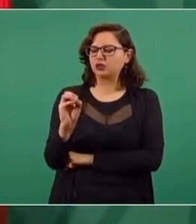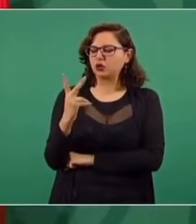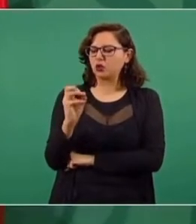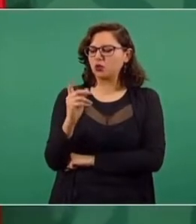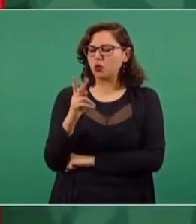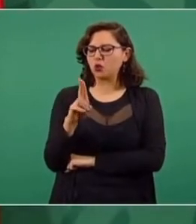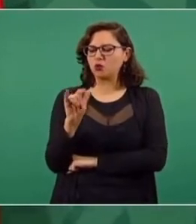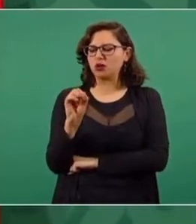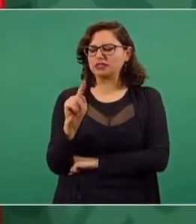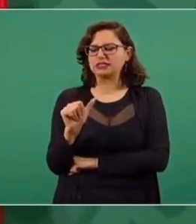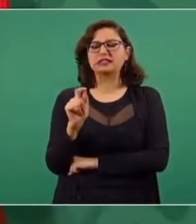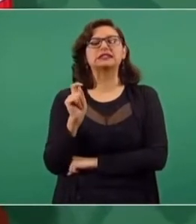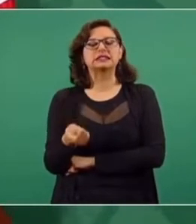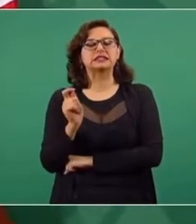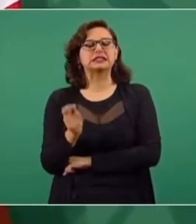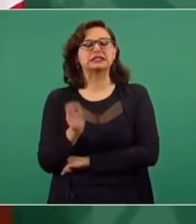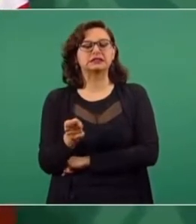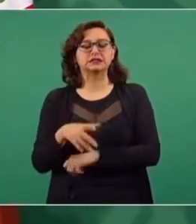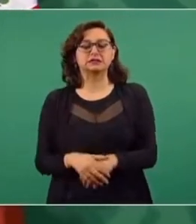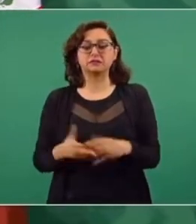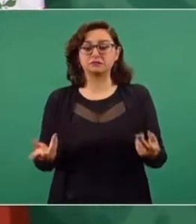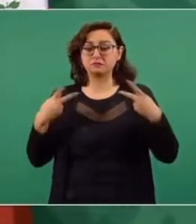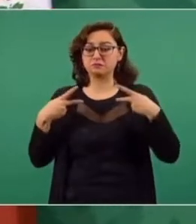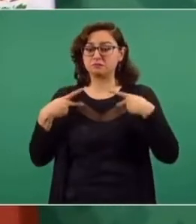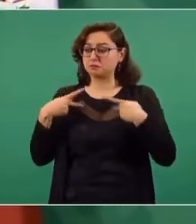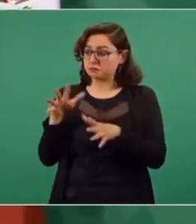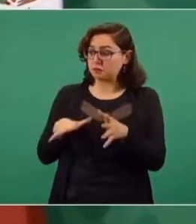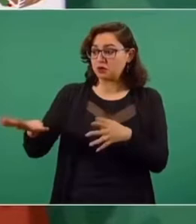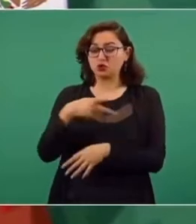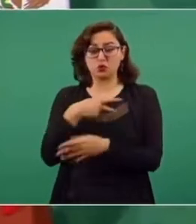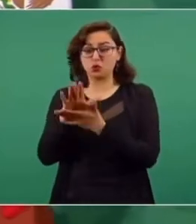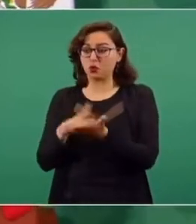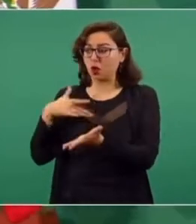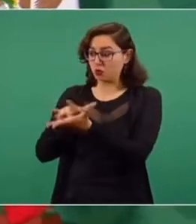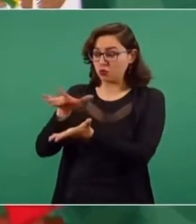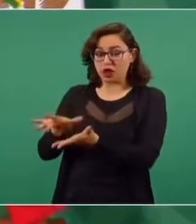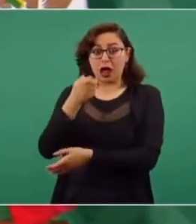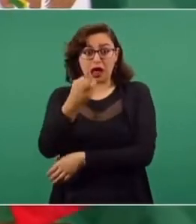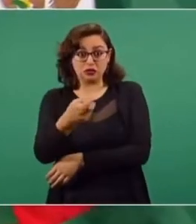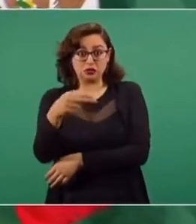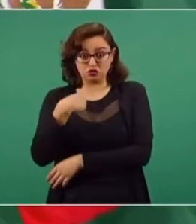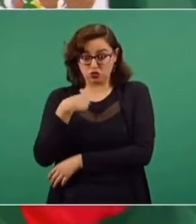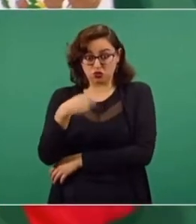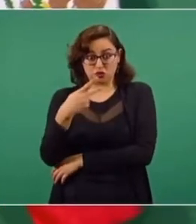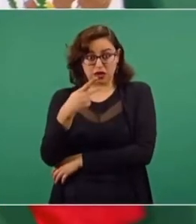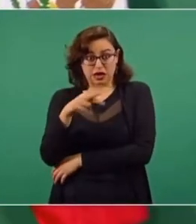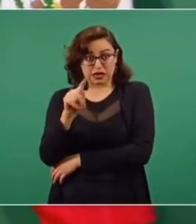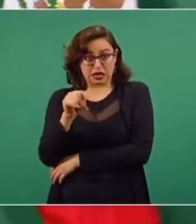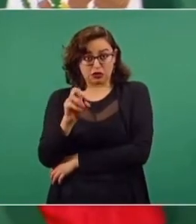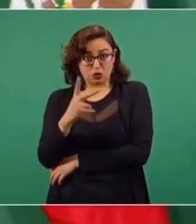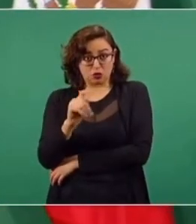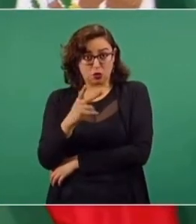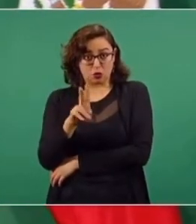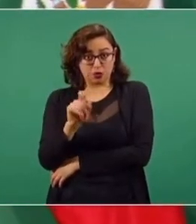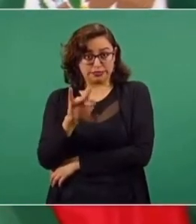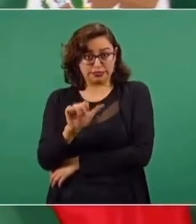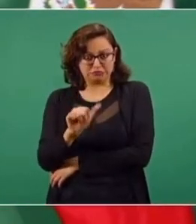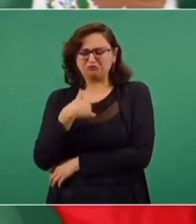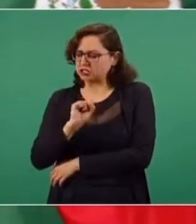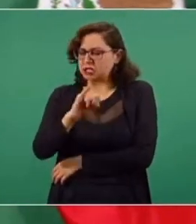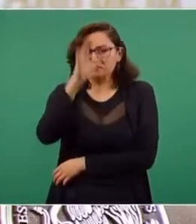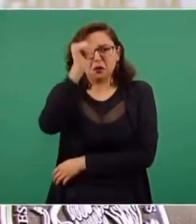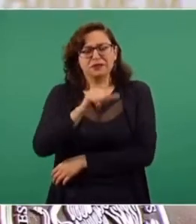Porque si apoyar a los pobres es ser retropopulista, pues entonces que me apunten en la lista. Este es como